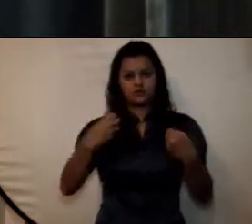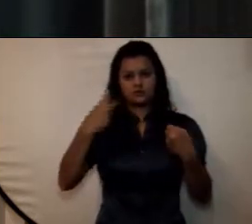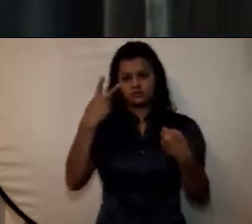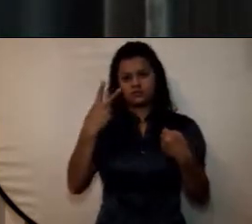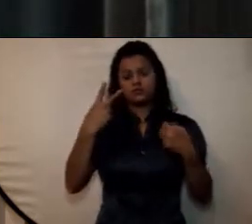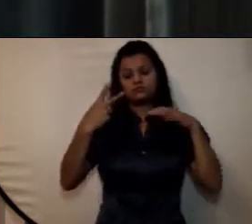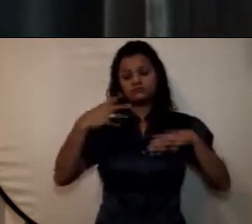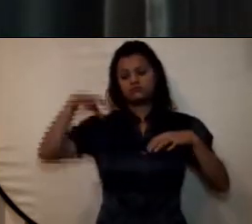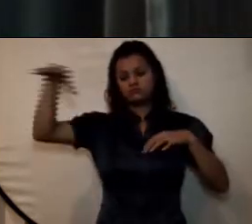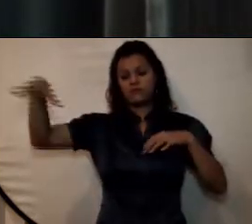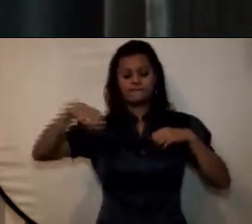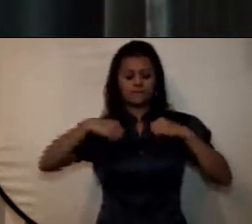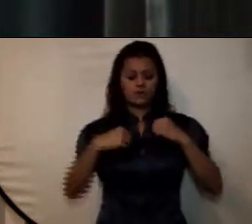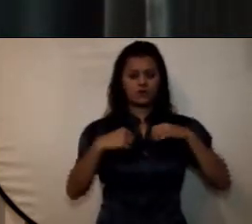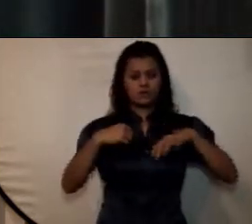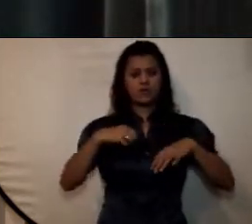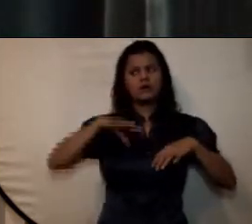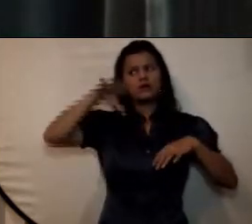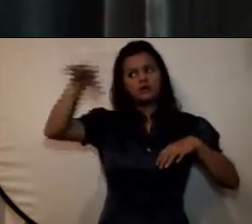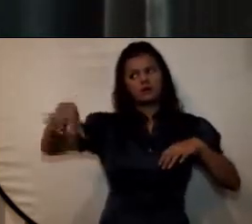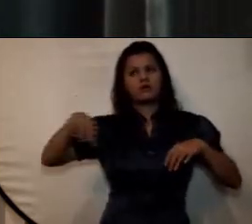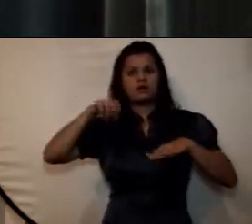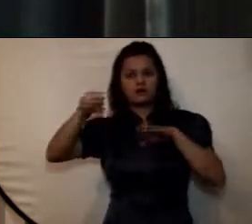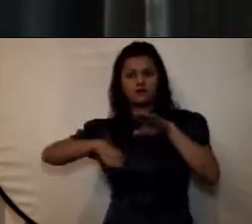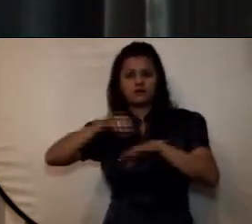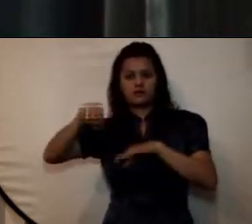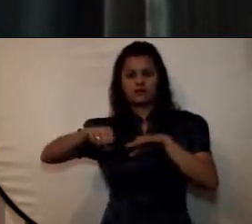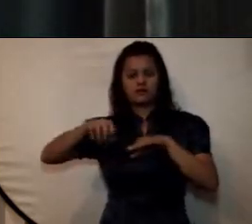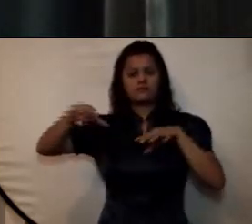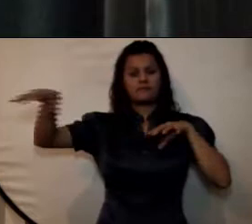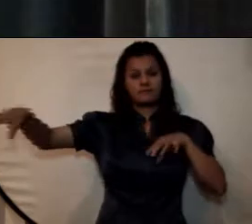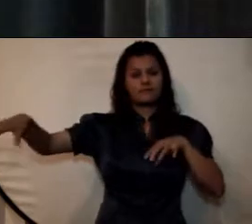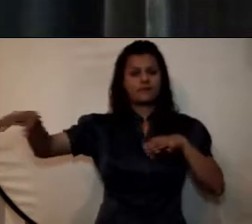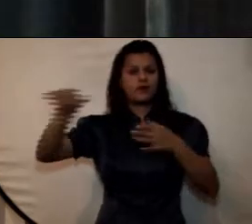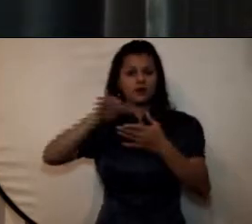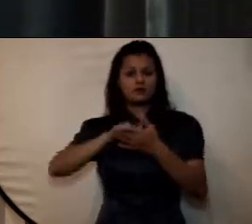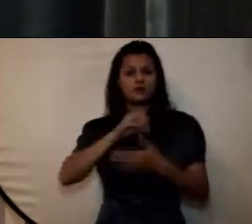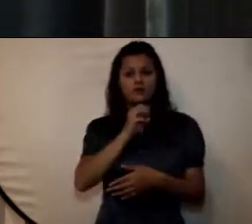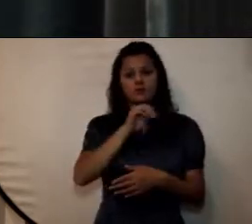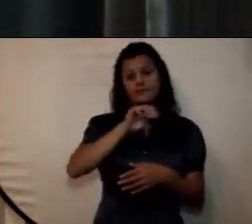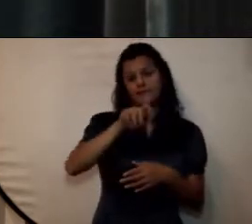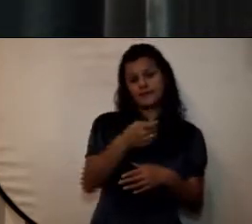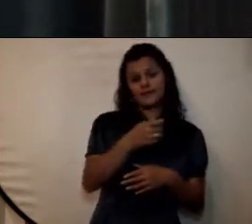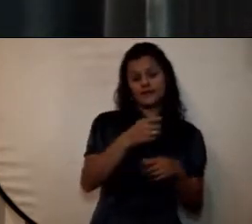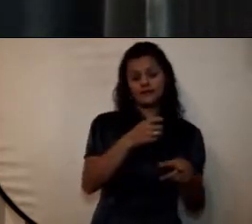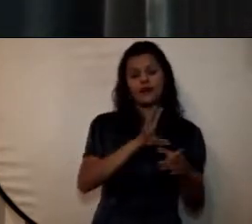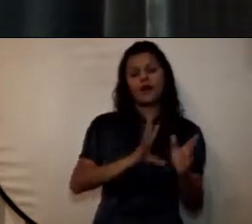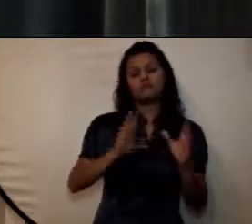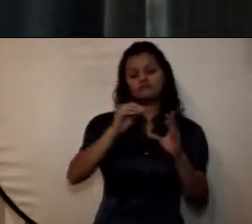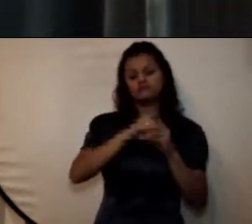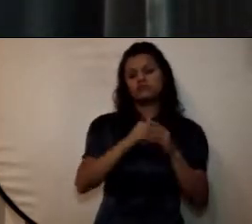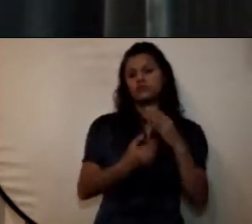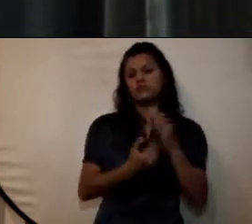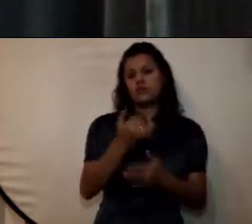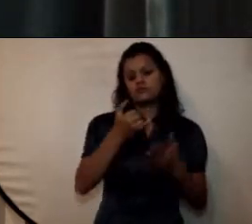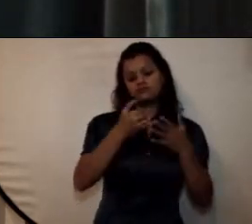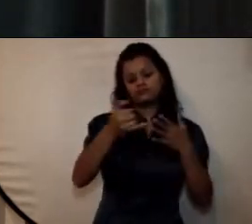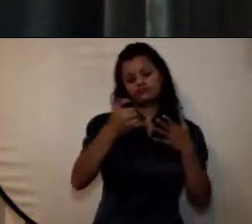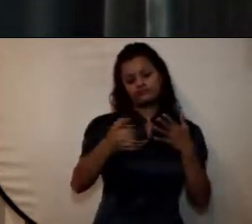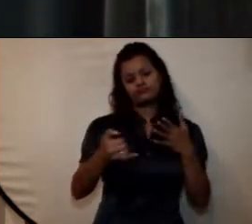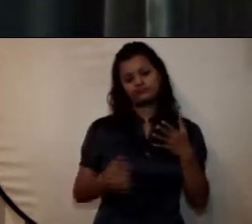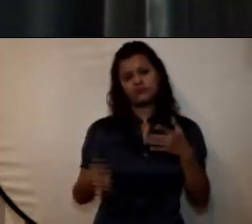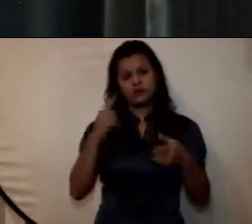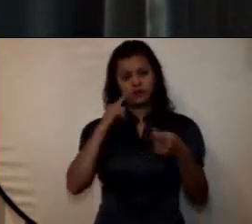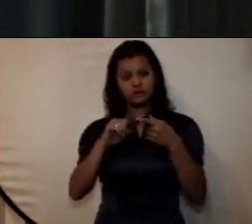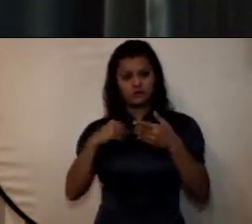bogotá y sede campus nueva granada para lo cual la umrg introdujo dentro de los nuevos lineamientos para el desarrollo